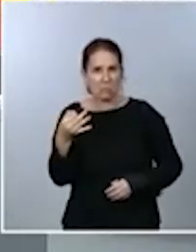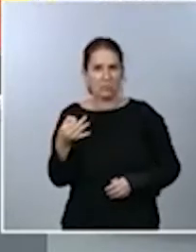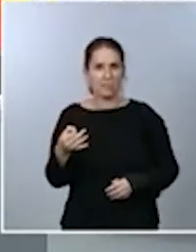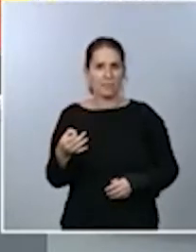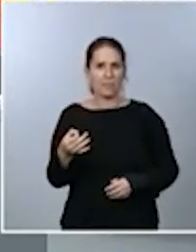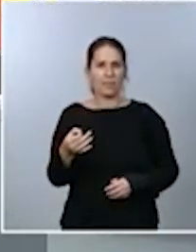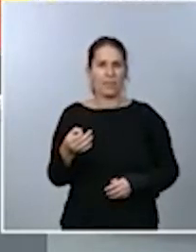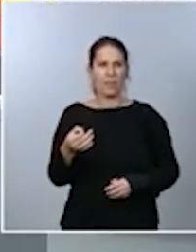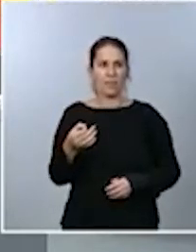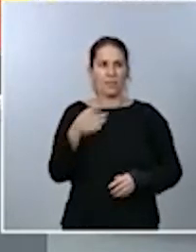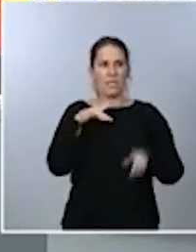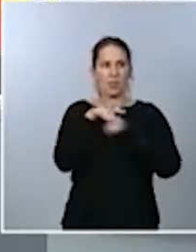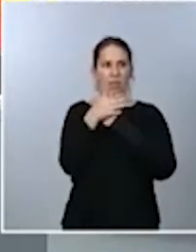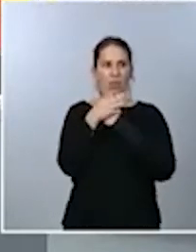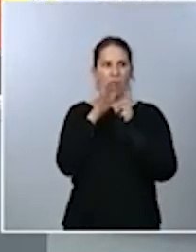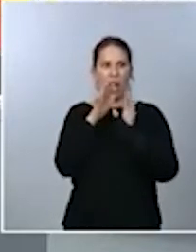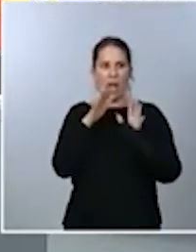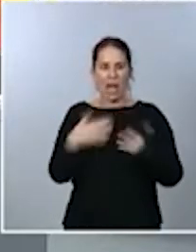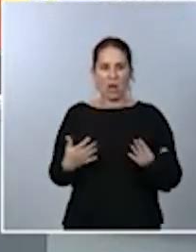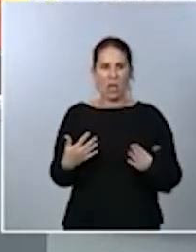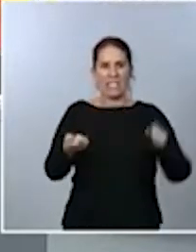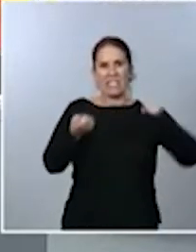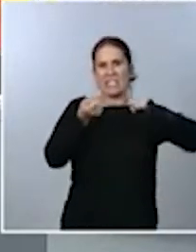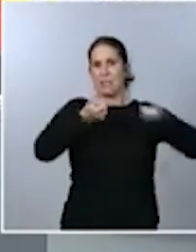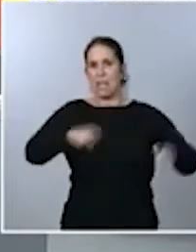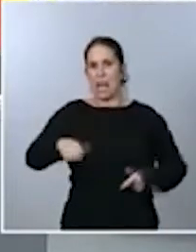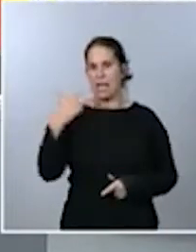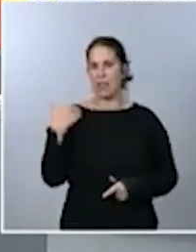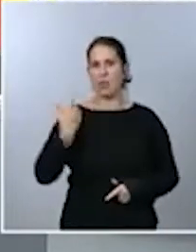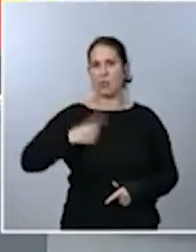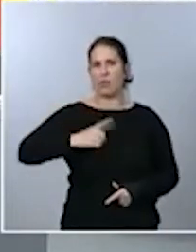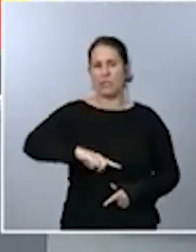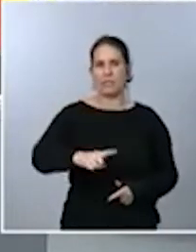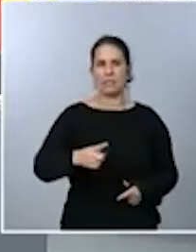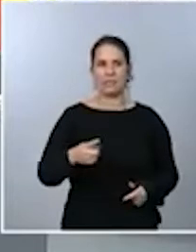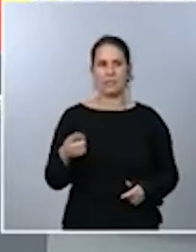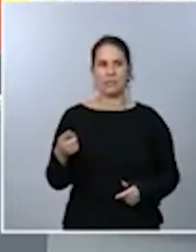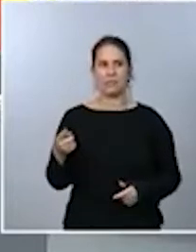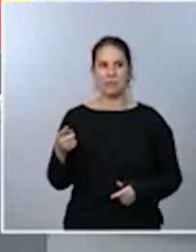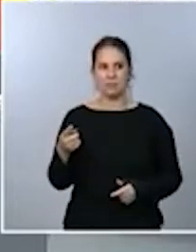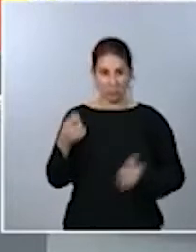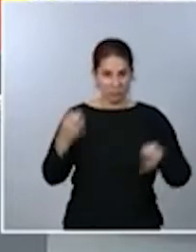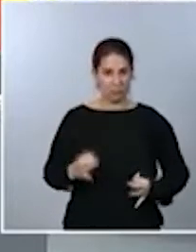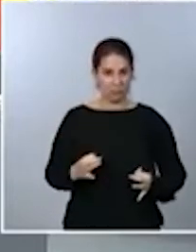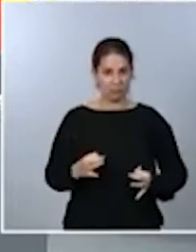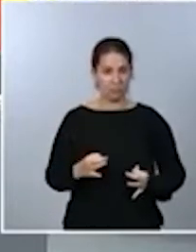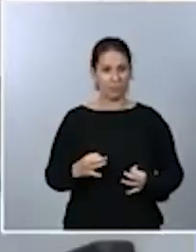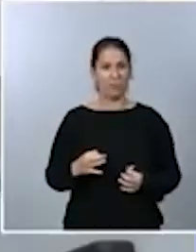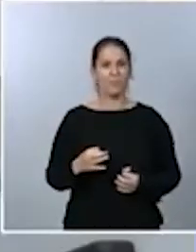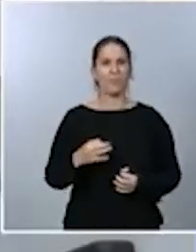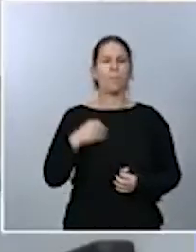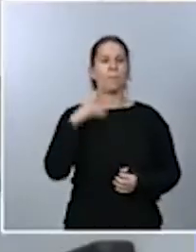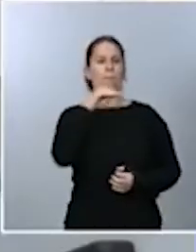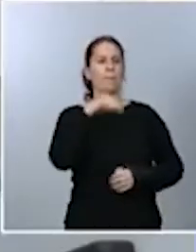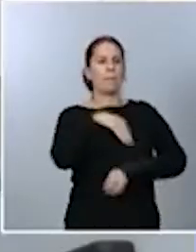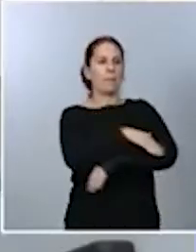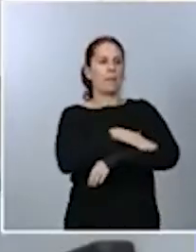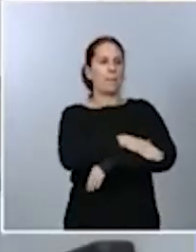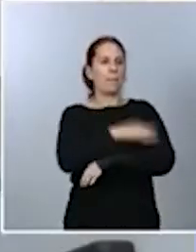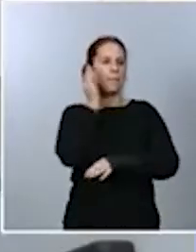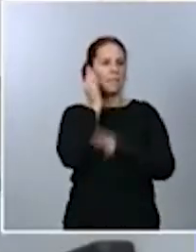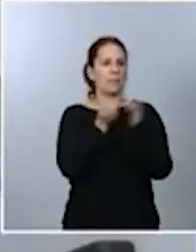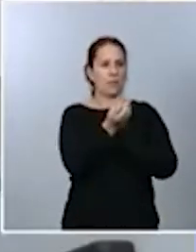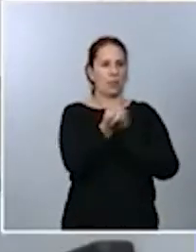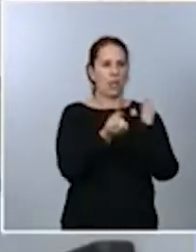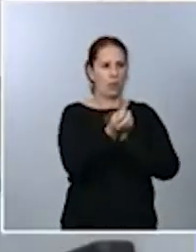en una situación similar a la de hace unos meses. ¿Es esta la realidad? Y a la ministra portavoz le quería preguntar por